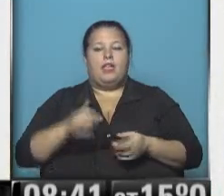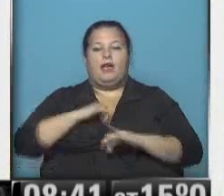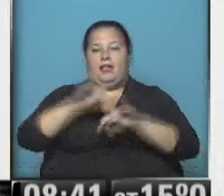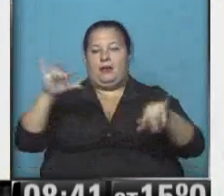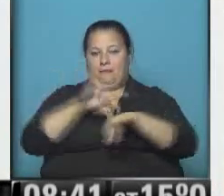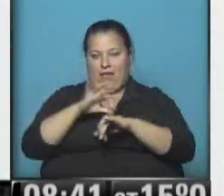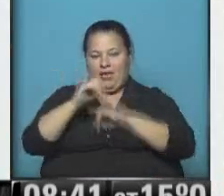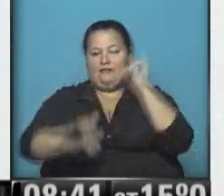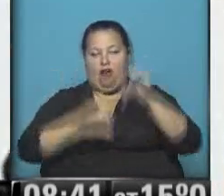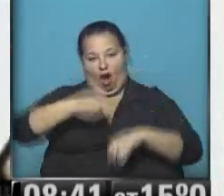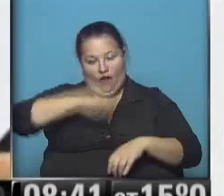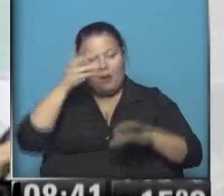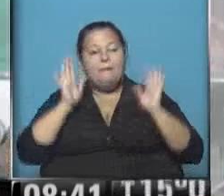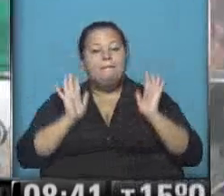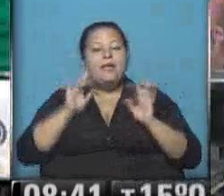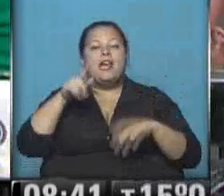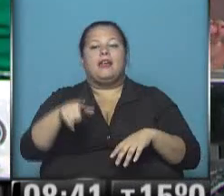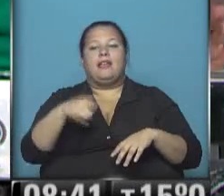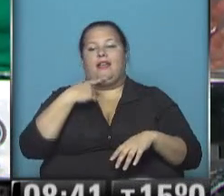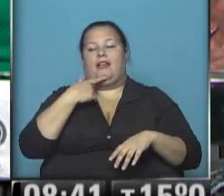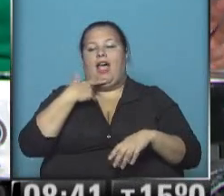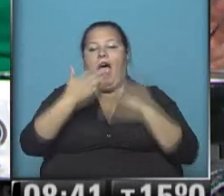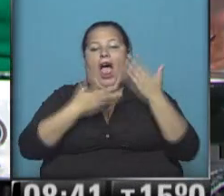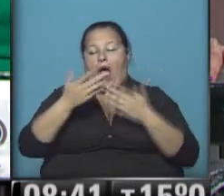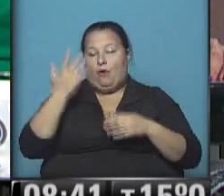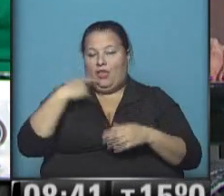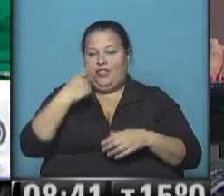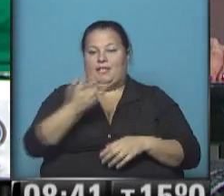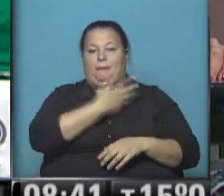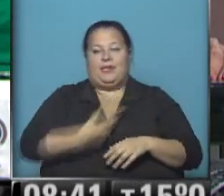médico, información oficial, pero esto es lo que habló, lo que decía el Presidente de la Bolsa de Comercio.